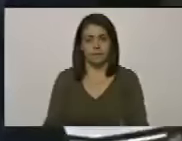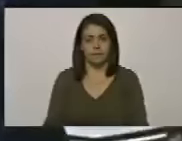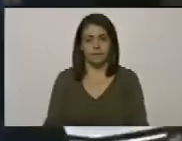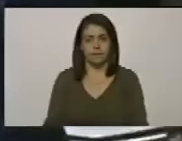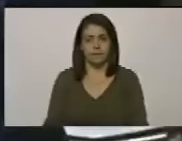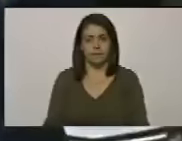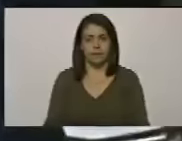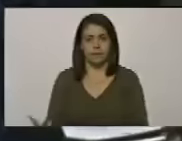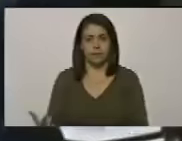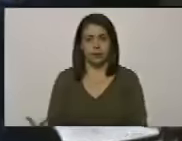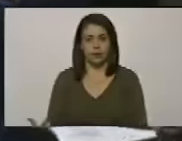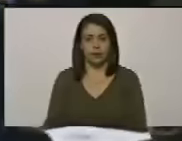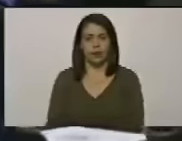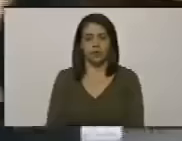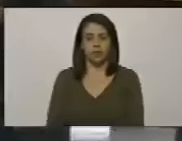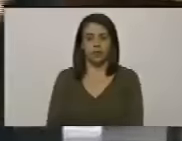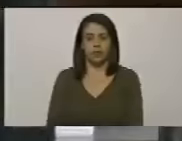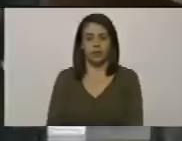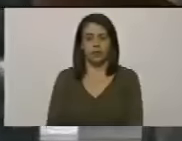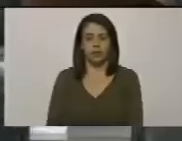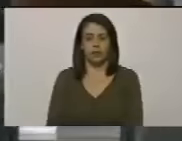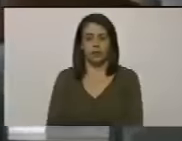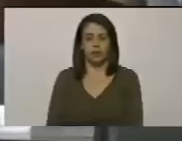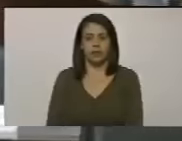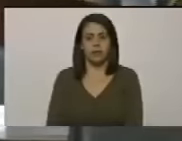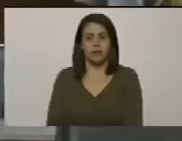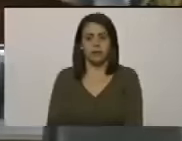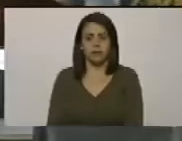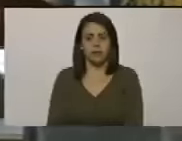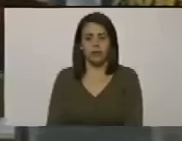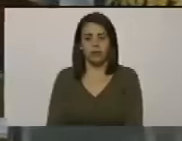de seguida presidente